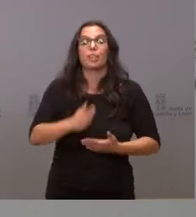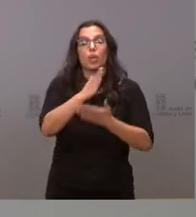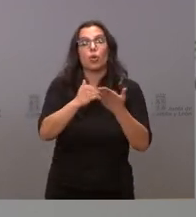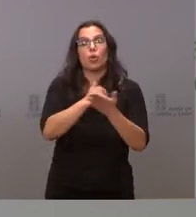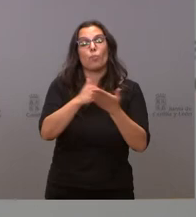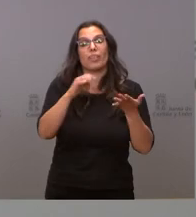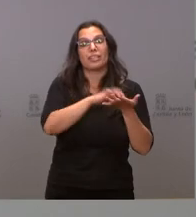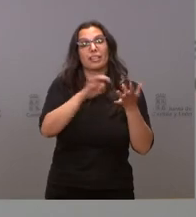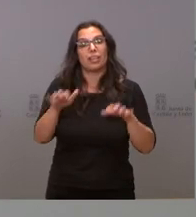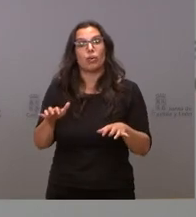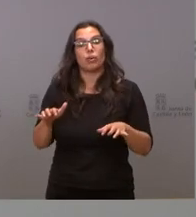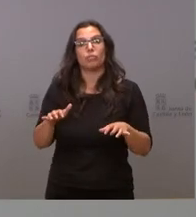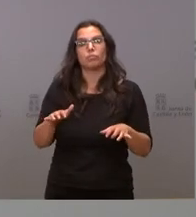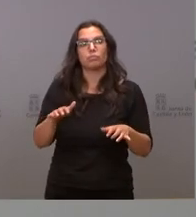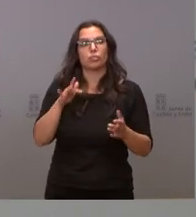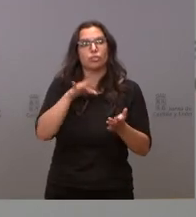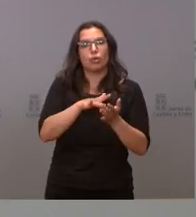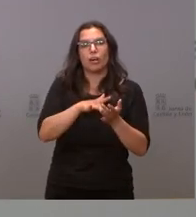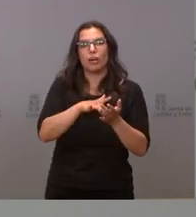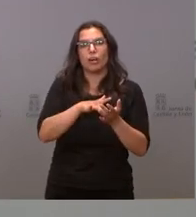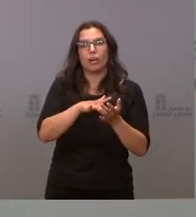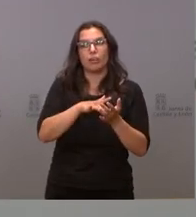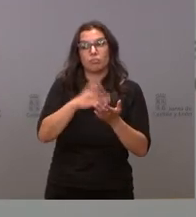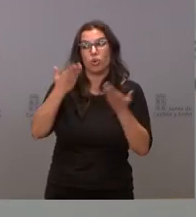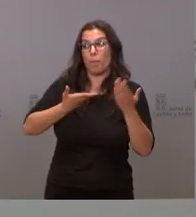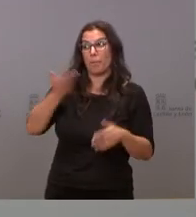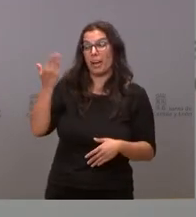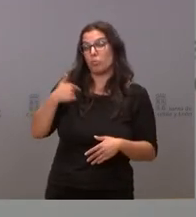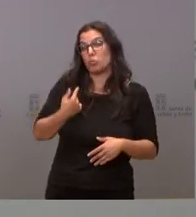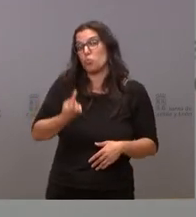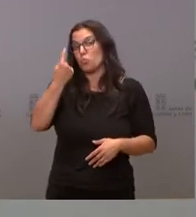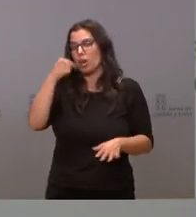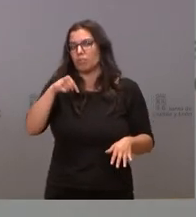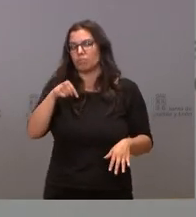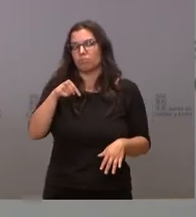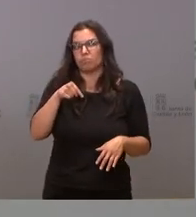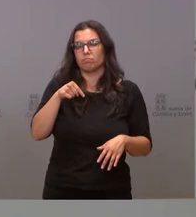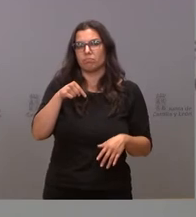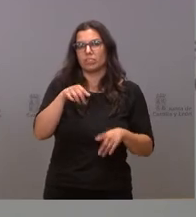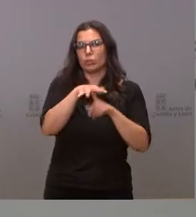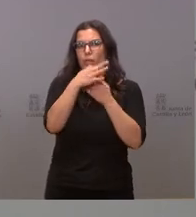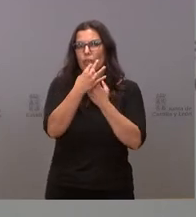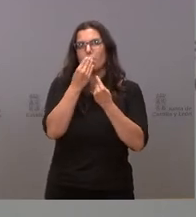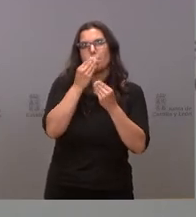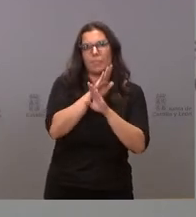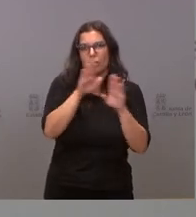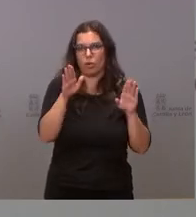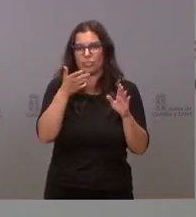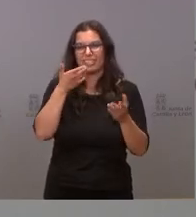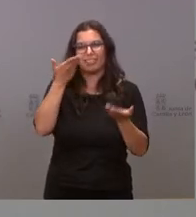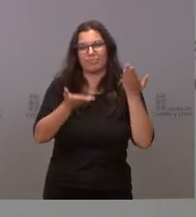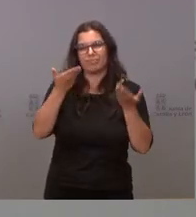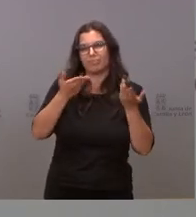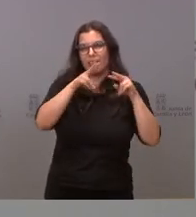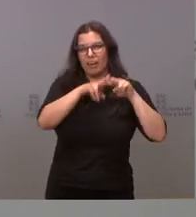Castilla y León ha sido la comunidad o una de las comunidades autónomas mejor posicionada analizando los datos